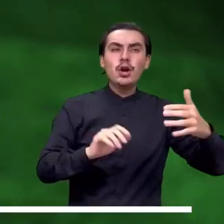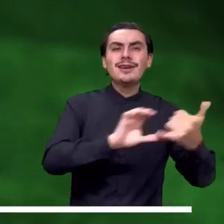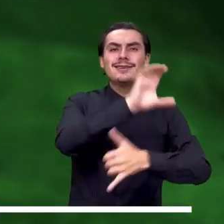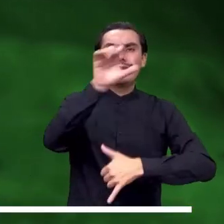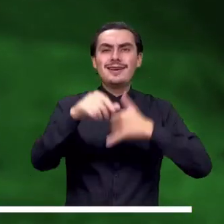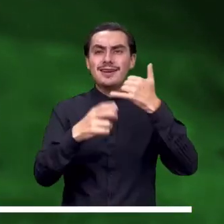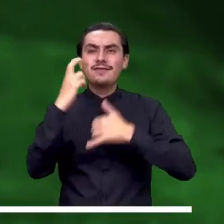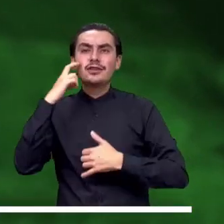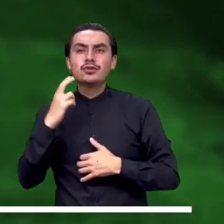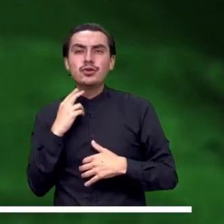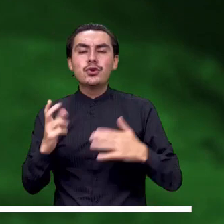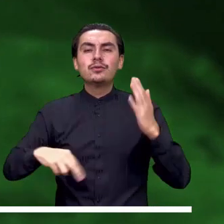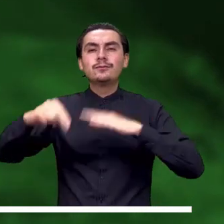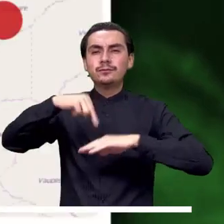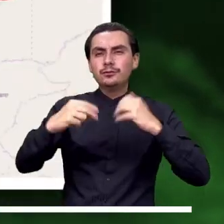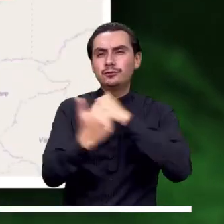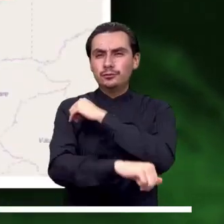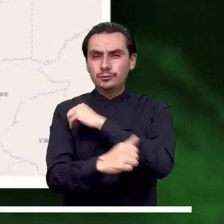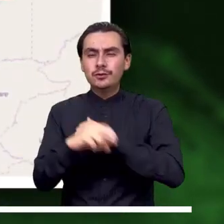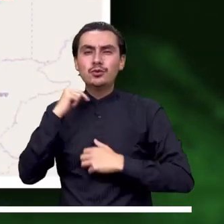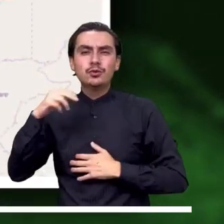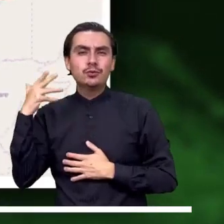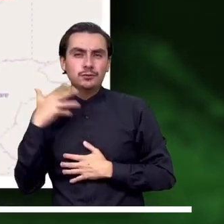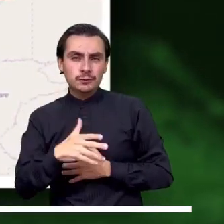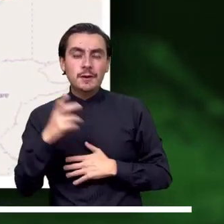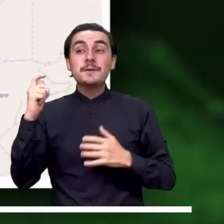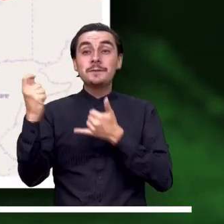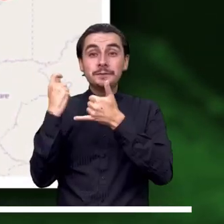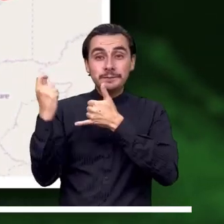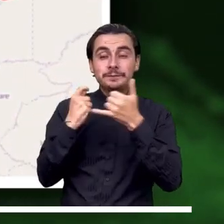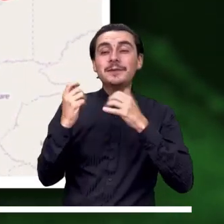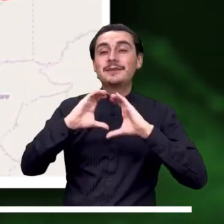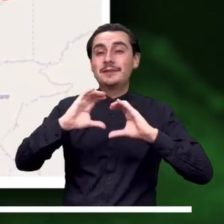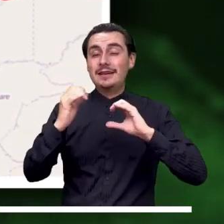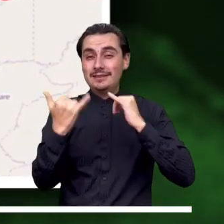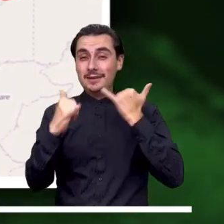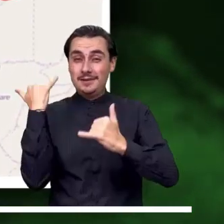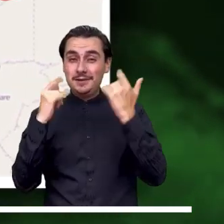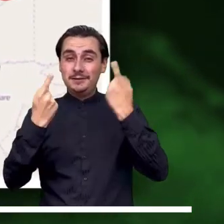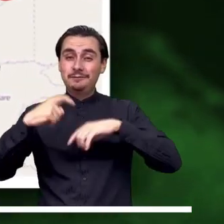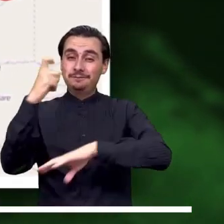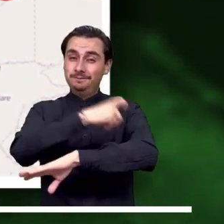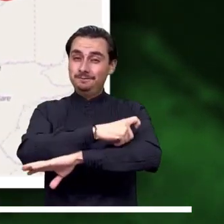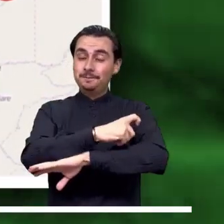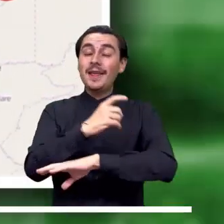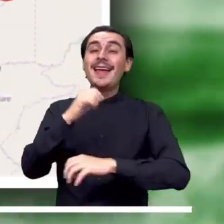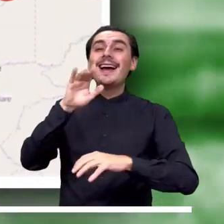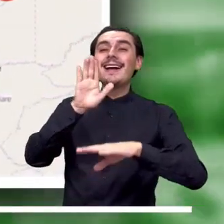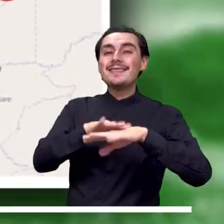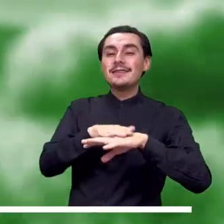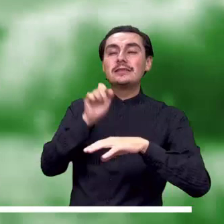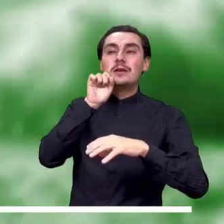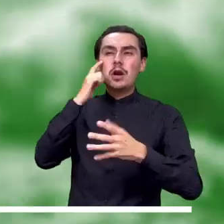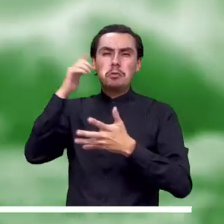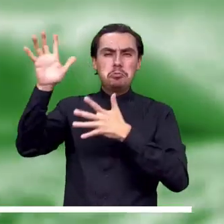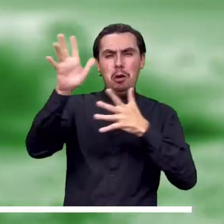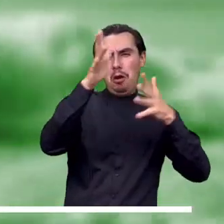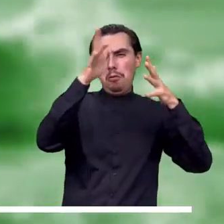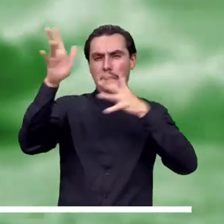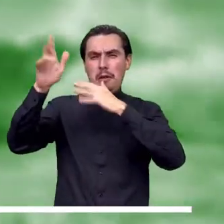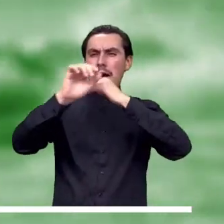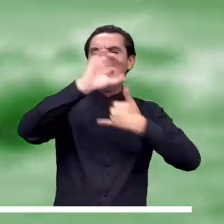Probabilidad de deslizamientos en el Caribe, Chocó, Nariño, Antioquia, Boyacá, Norte de Santander, Meta, Casanare y Putumayo.